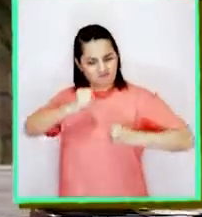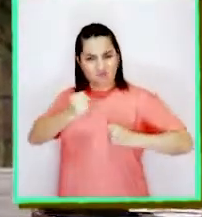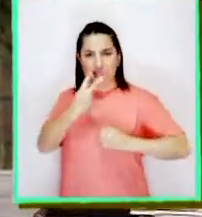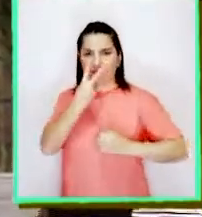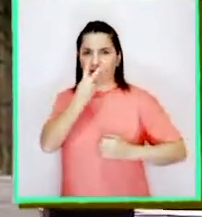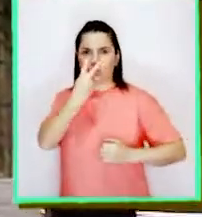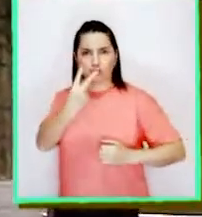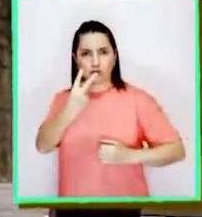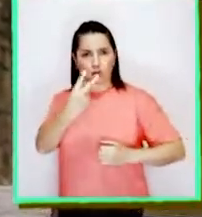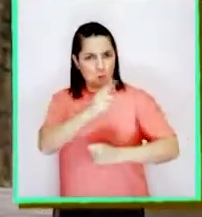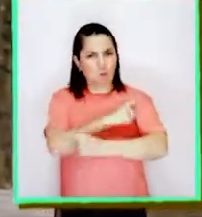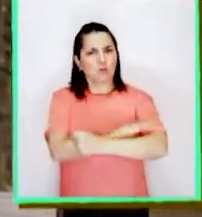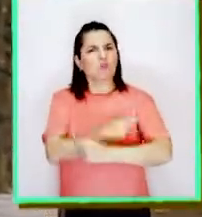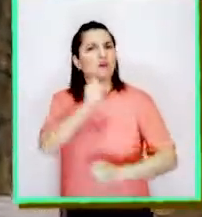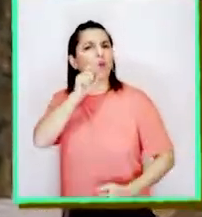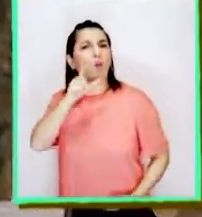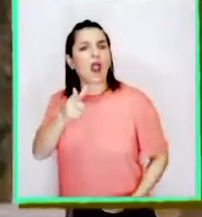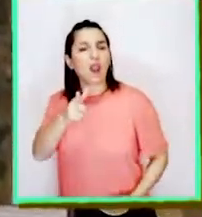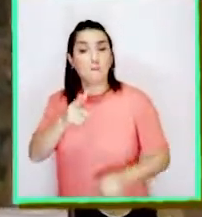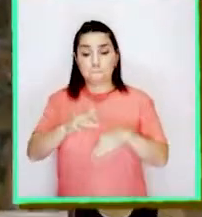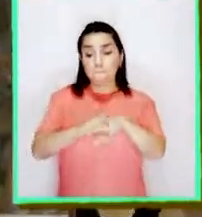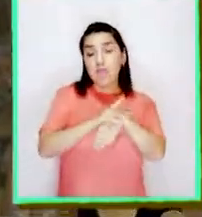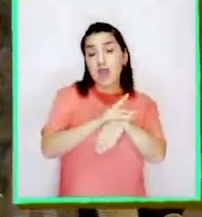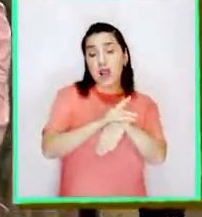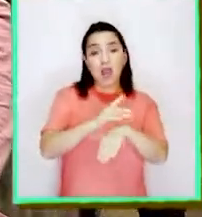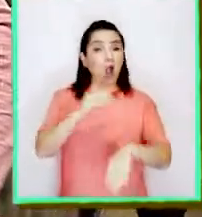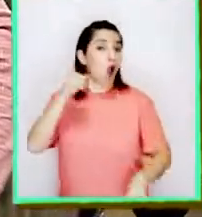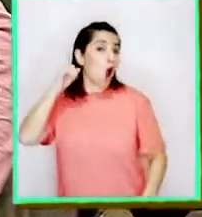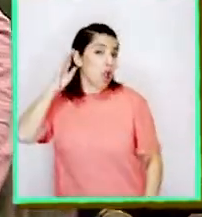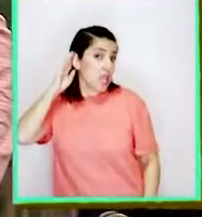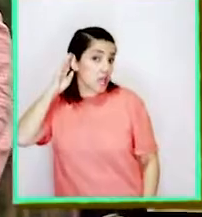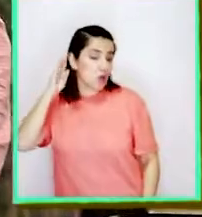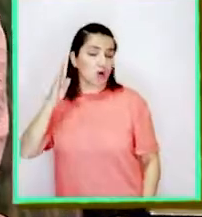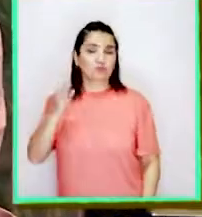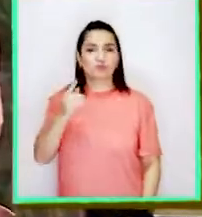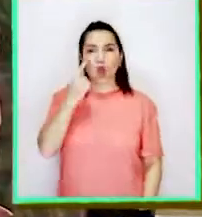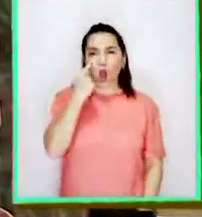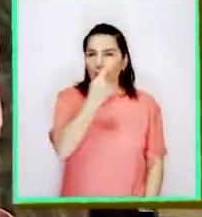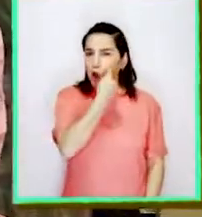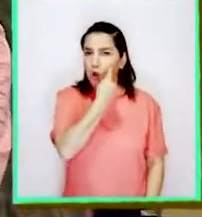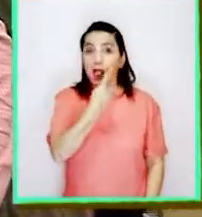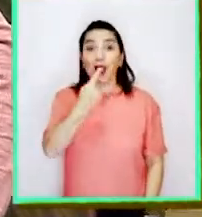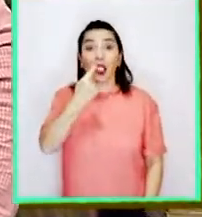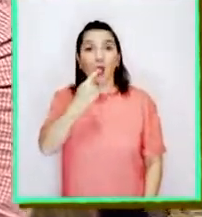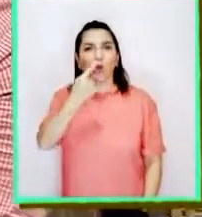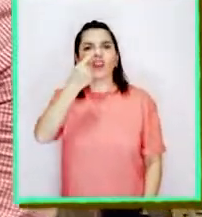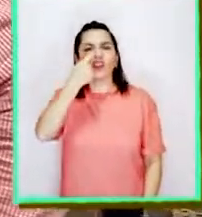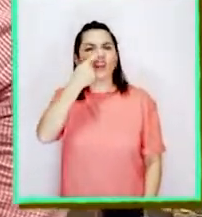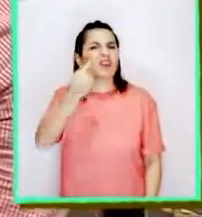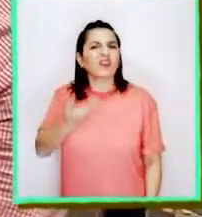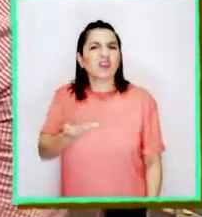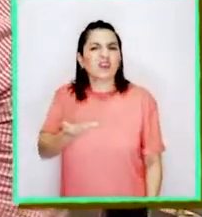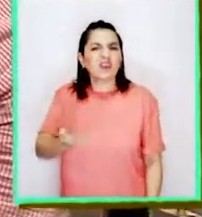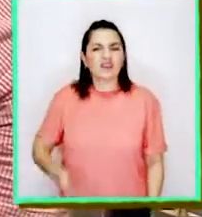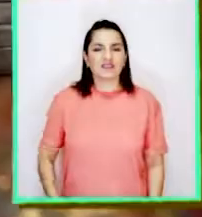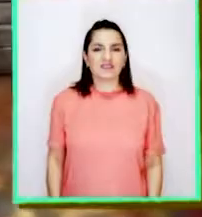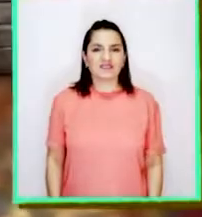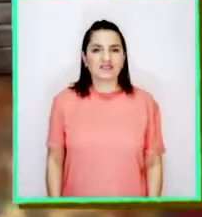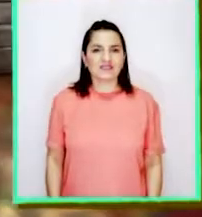Visión con su superpoder? ¿Piel? ¿Oídos? ¿Ojos? ¿Lengua o nariz?